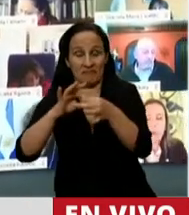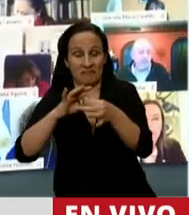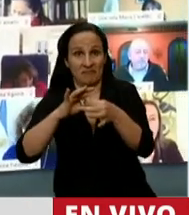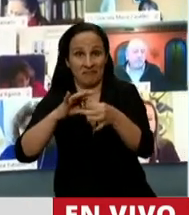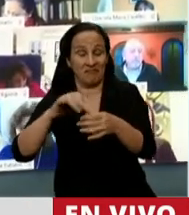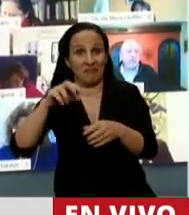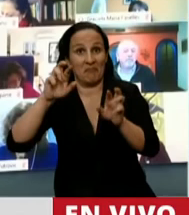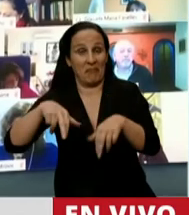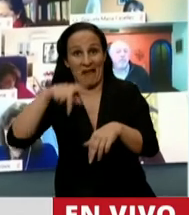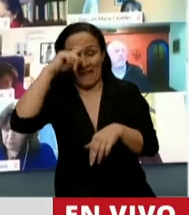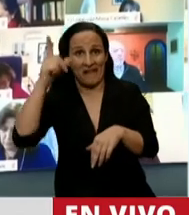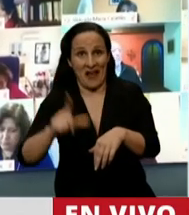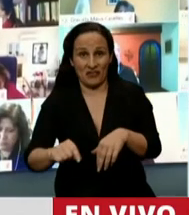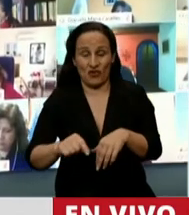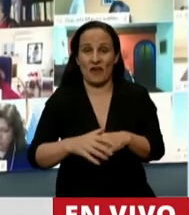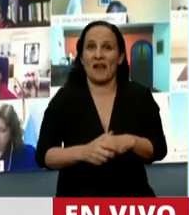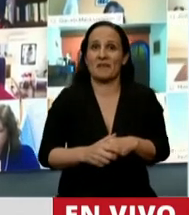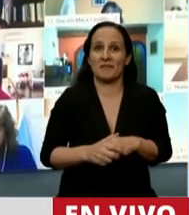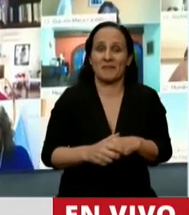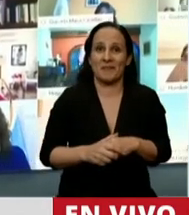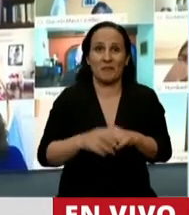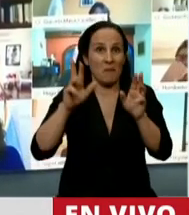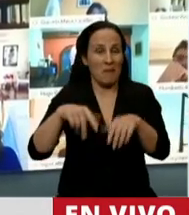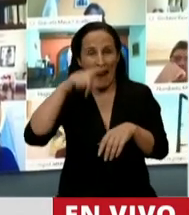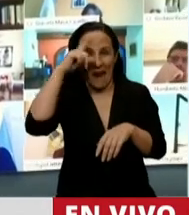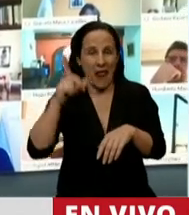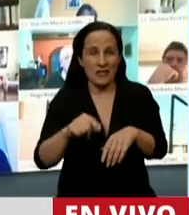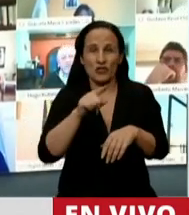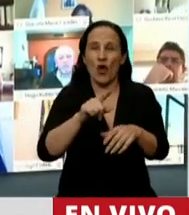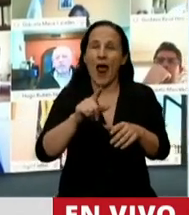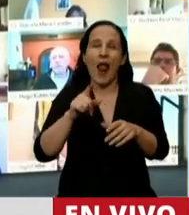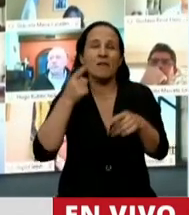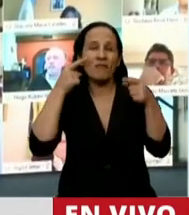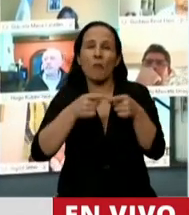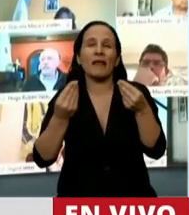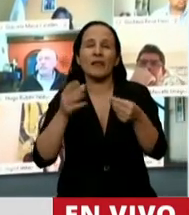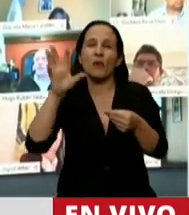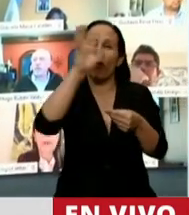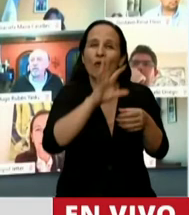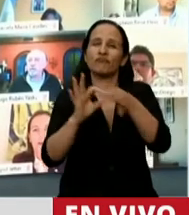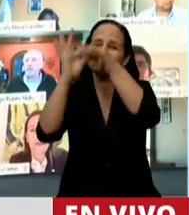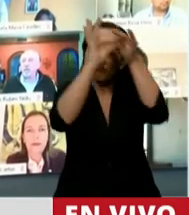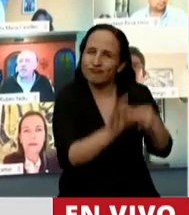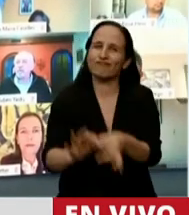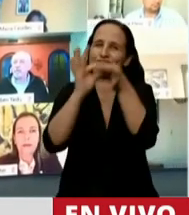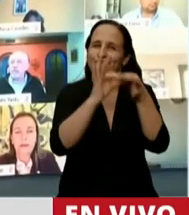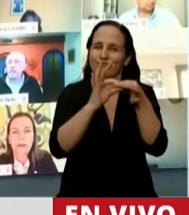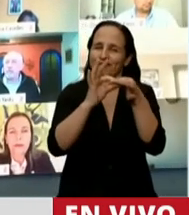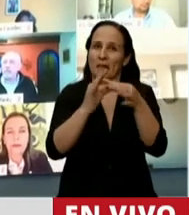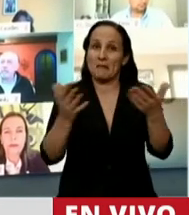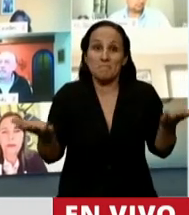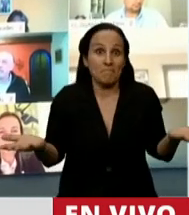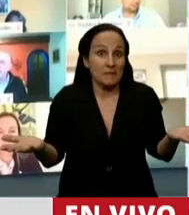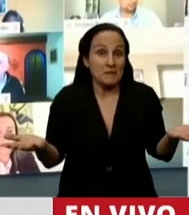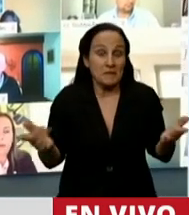garantizamos que esa política nacional con un criterio federal llegue a la provincia de Entre Ríos. Así